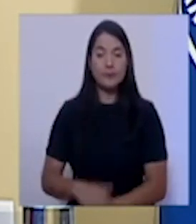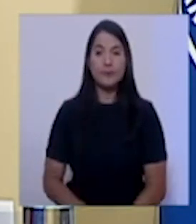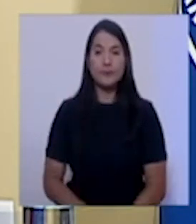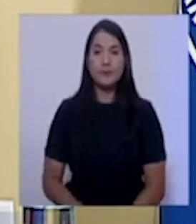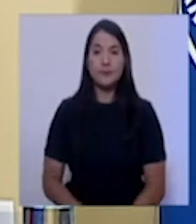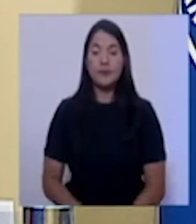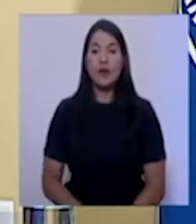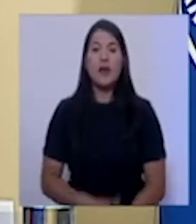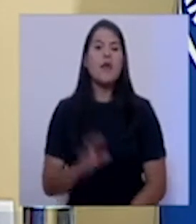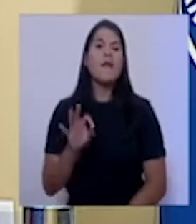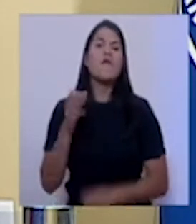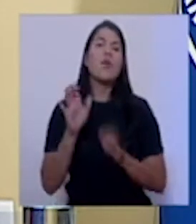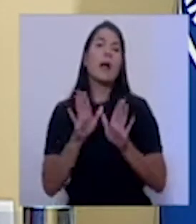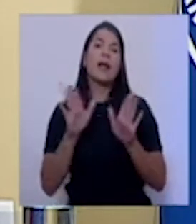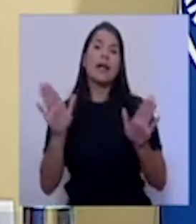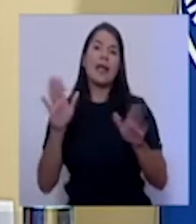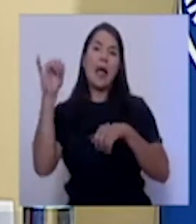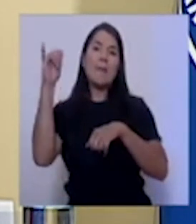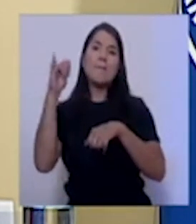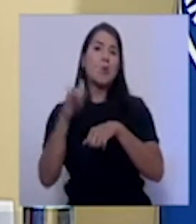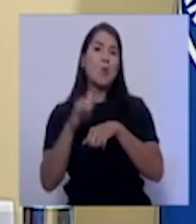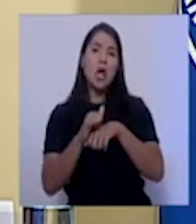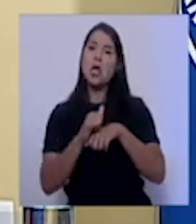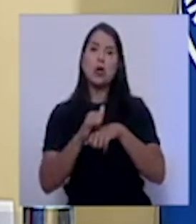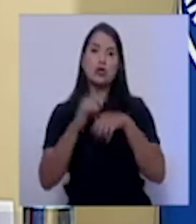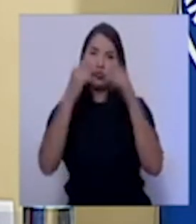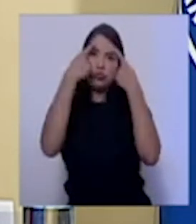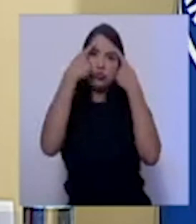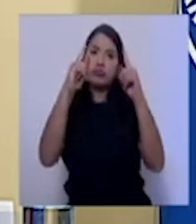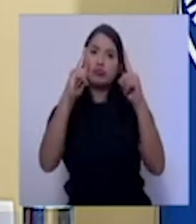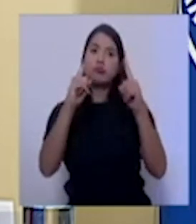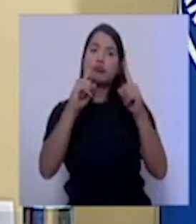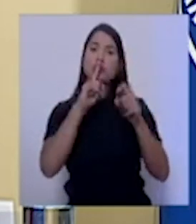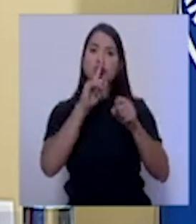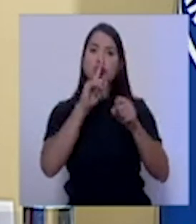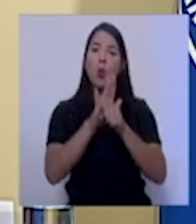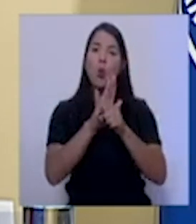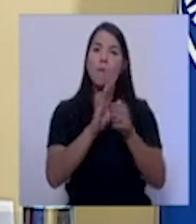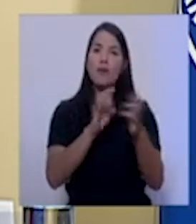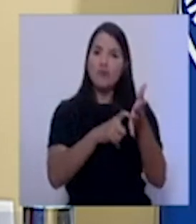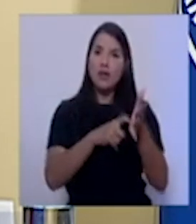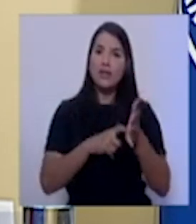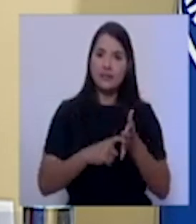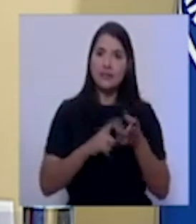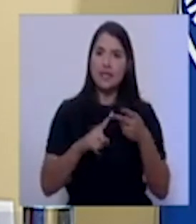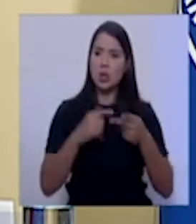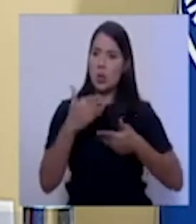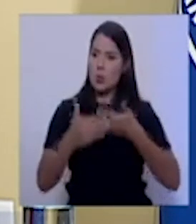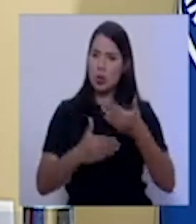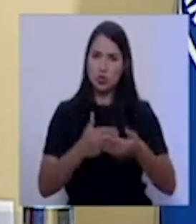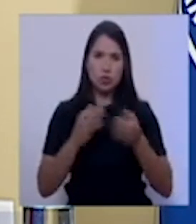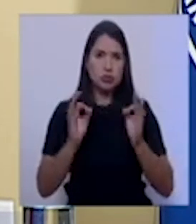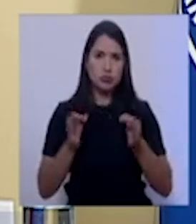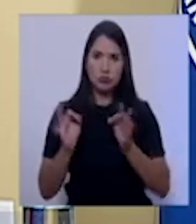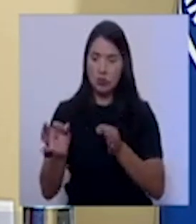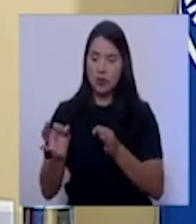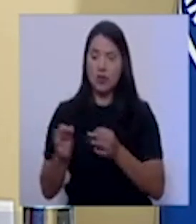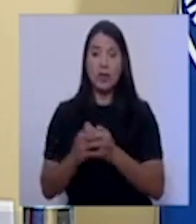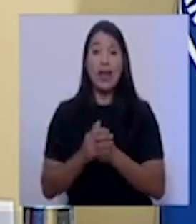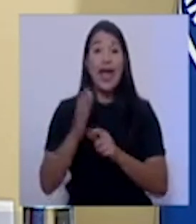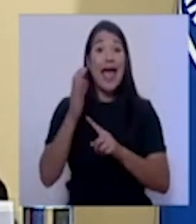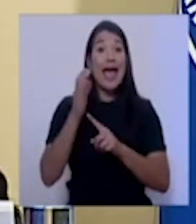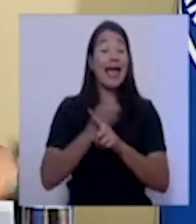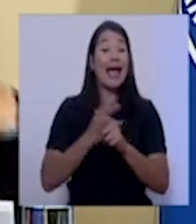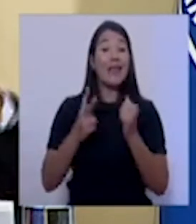En general, han sido vuelos exitosos en términos de los requisitos y los procedimientos y los protocolos. Cada vez